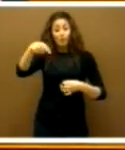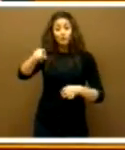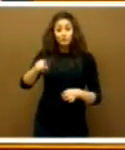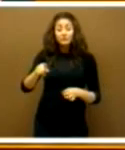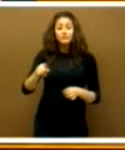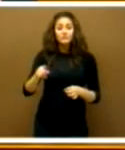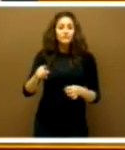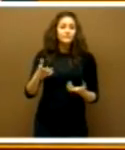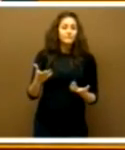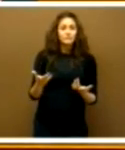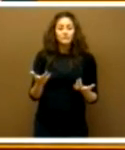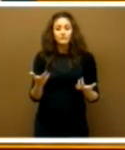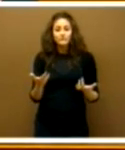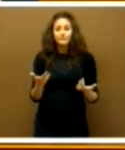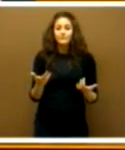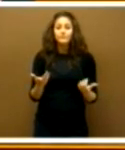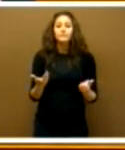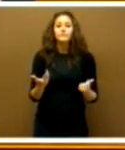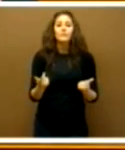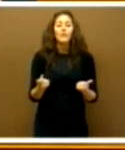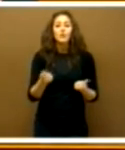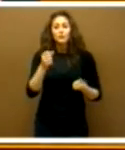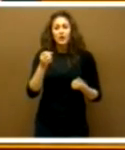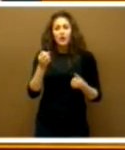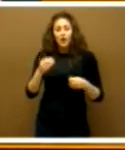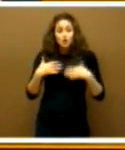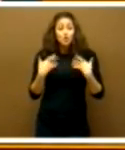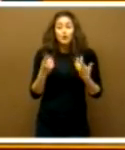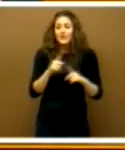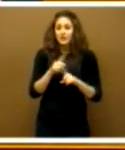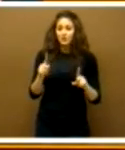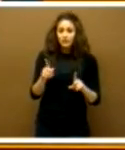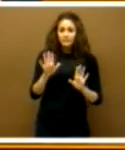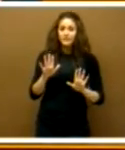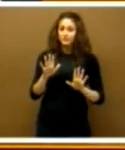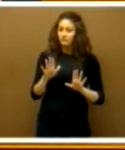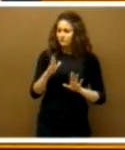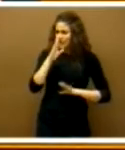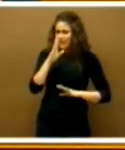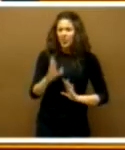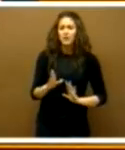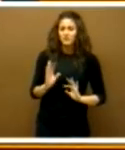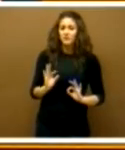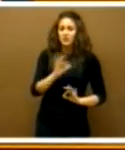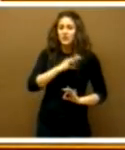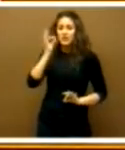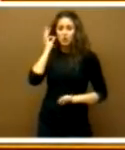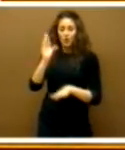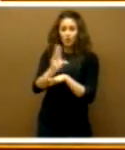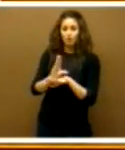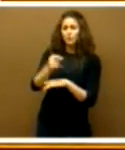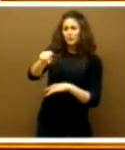a, bueno, pues, a ser una gran sorpresa, pero, sinceramente, señora consejera, que ustedes digan